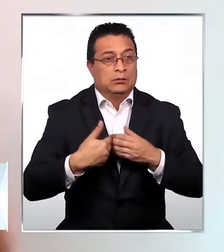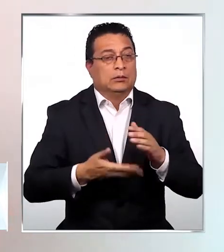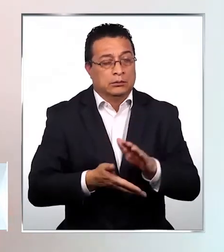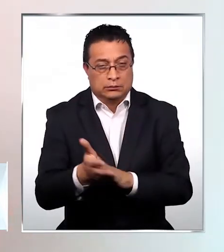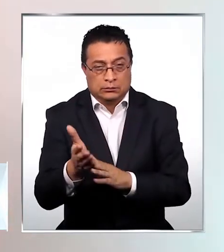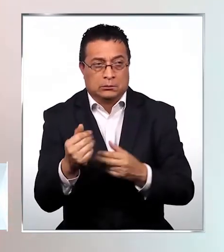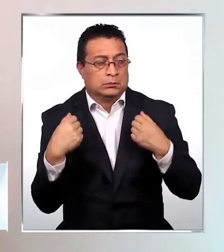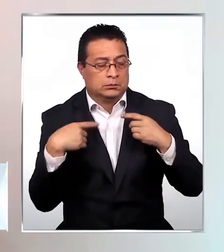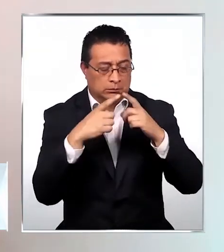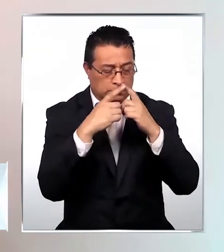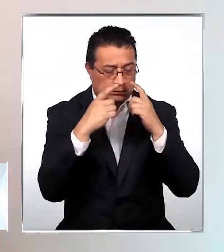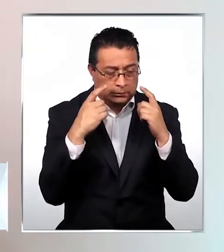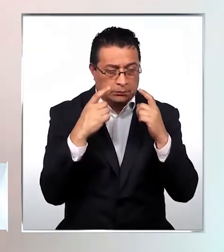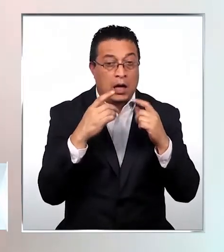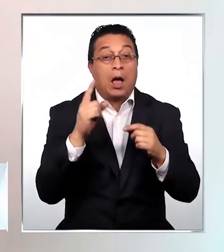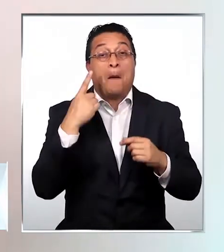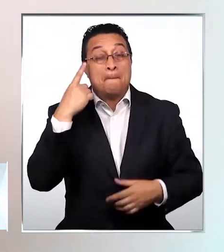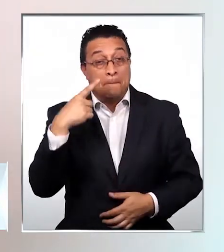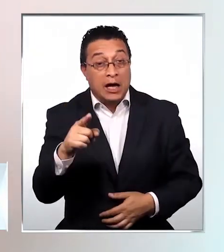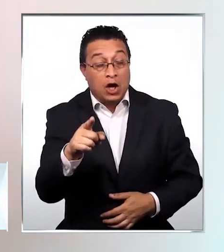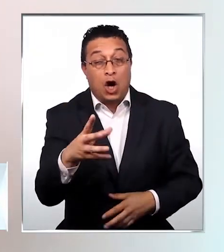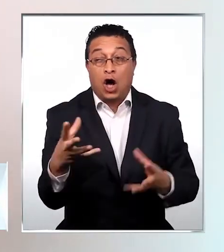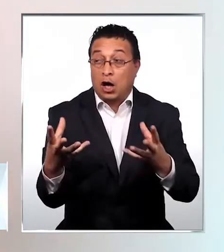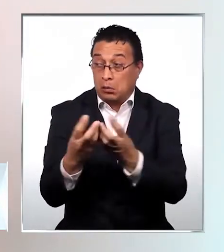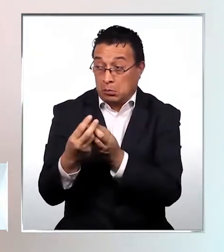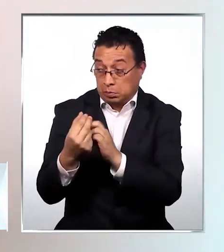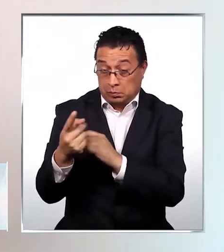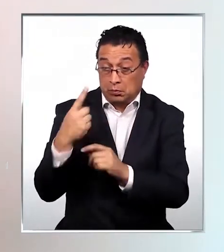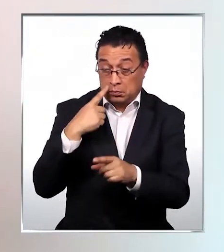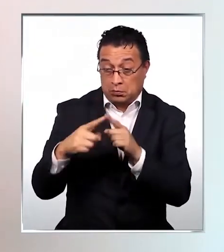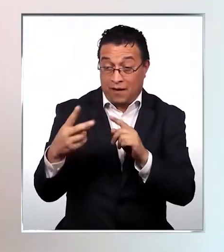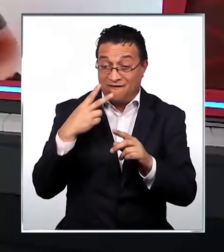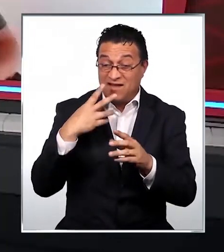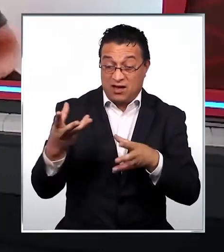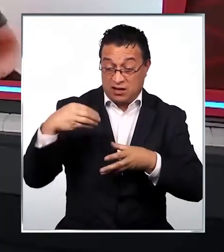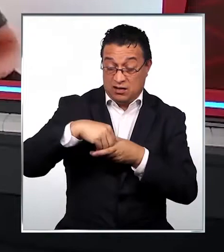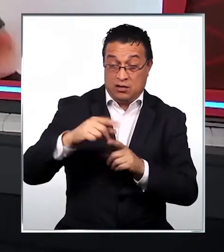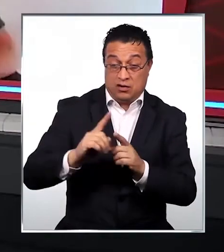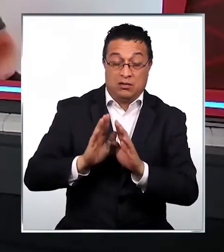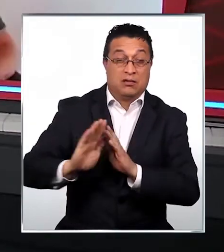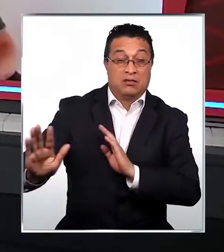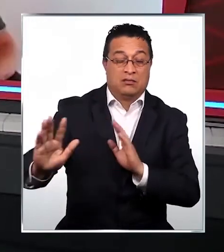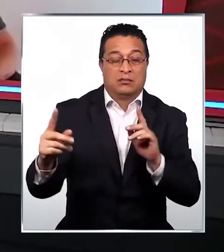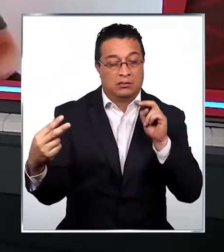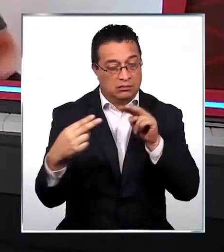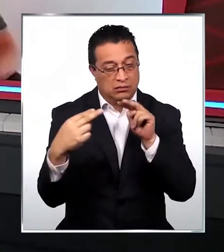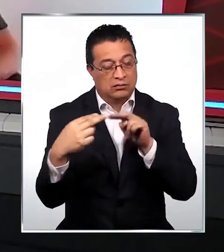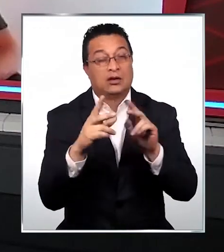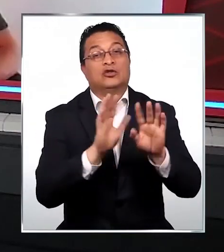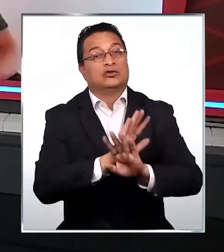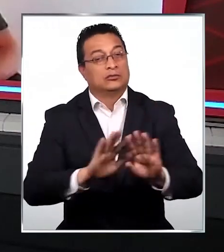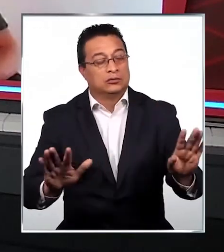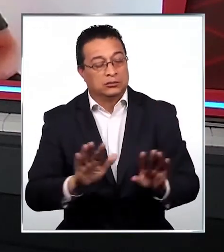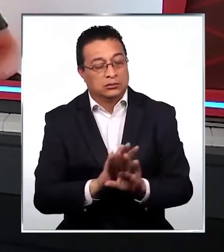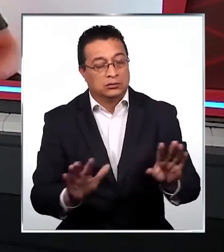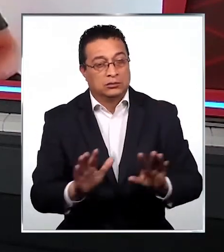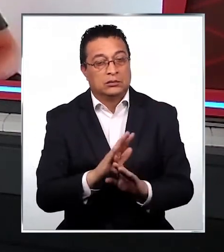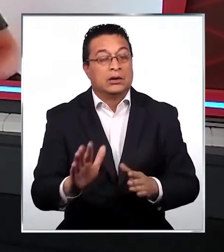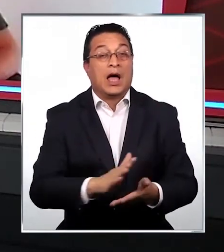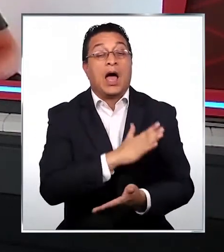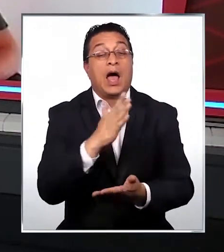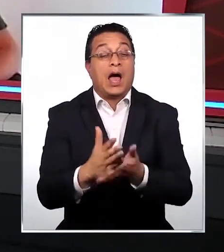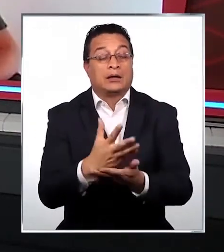afuera. Pero no estén con gente que no está viviendo con usted, viéndose hasta que pase